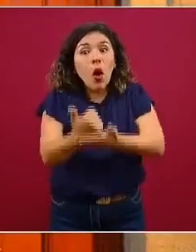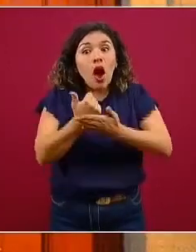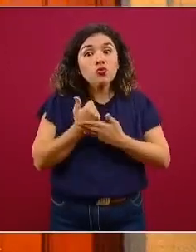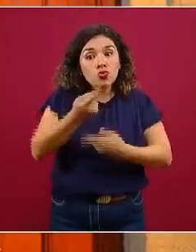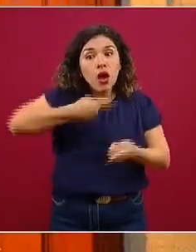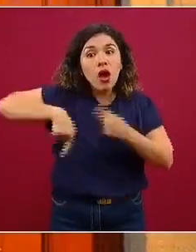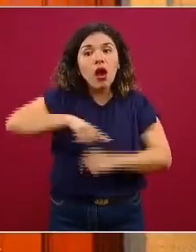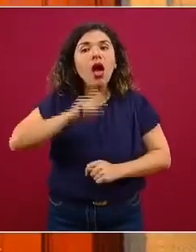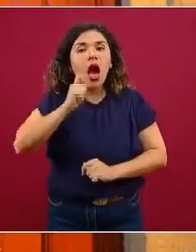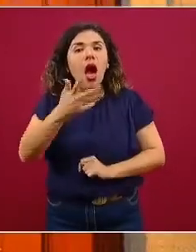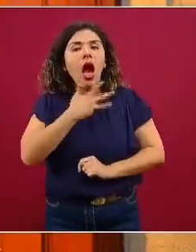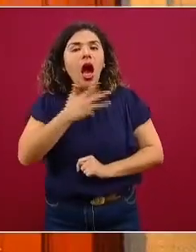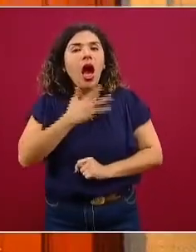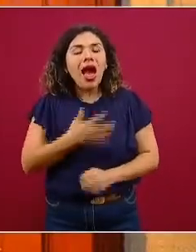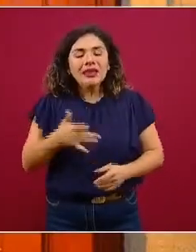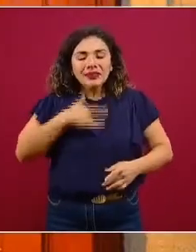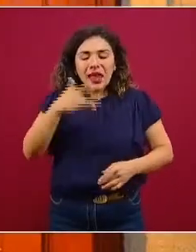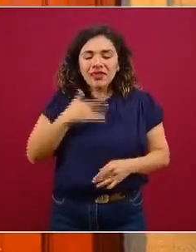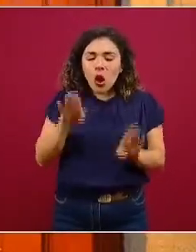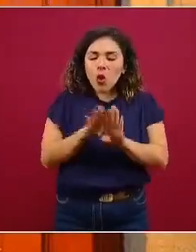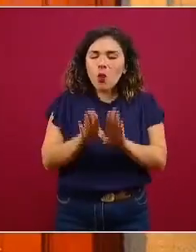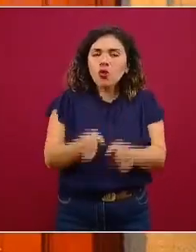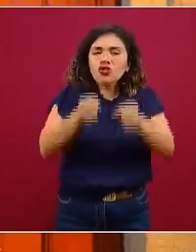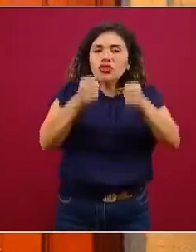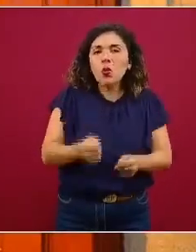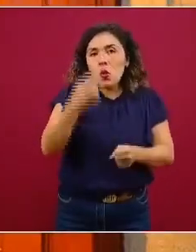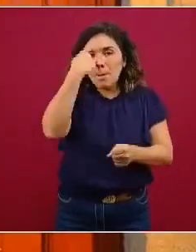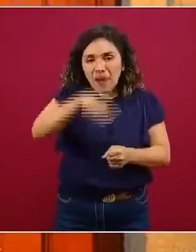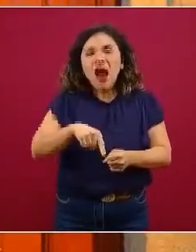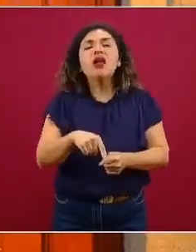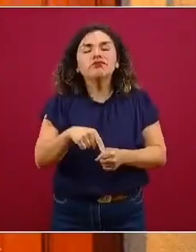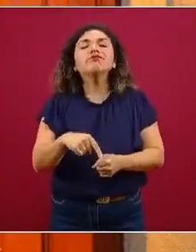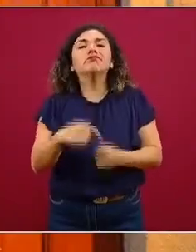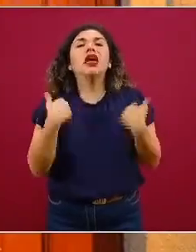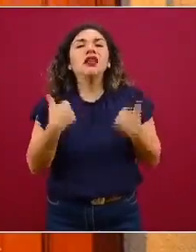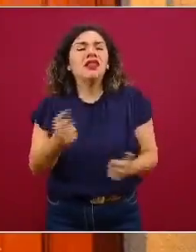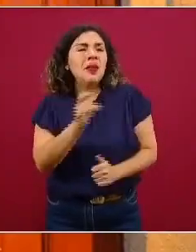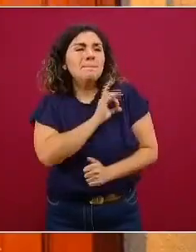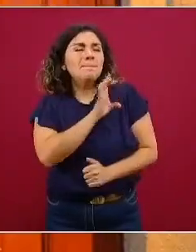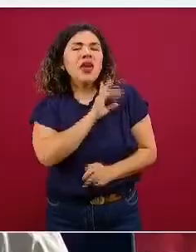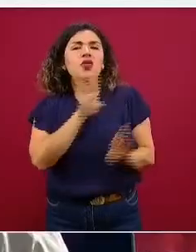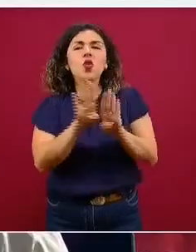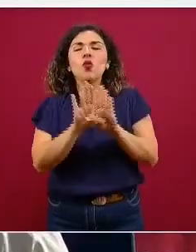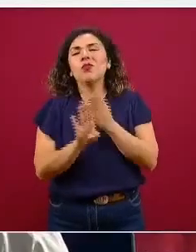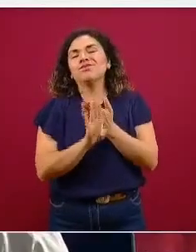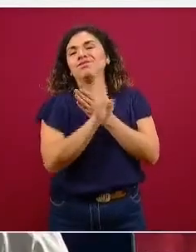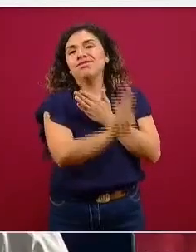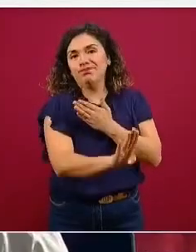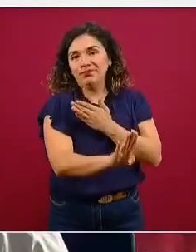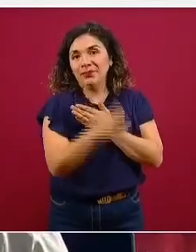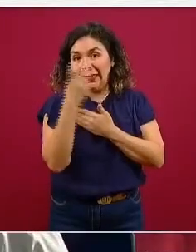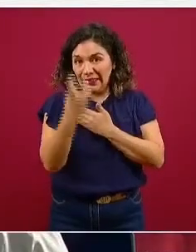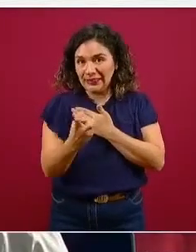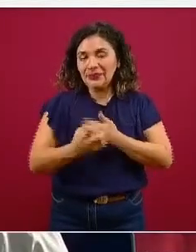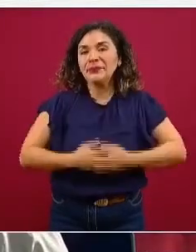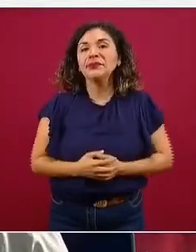nosotros ciertas certezas para poder afrontar estos miedos. La que sigue por favor.